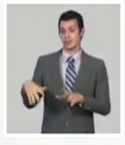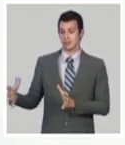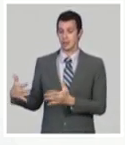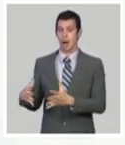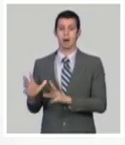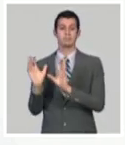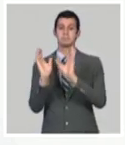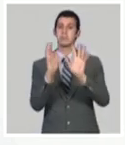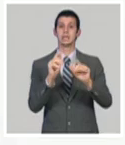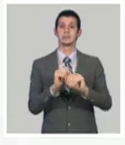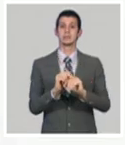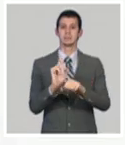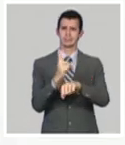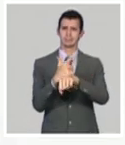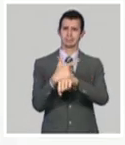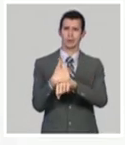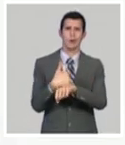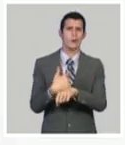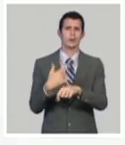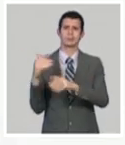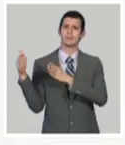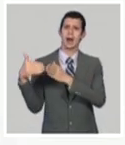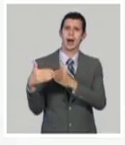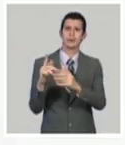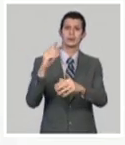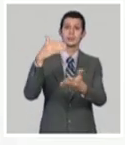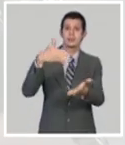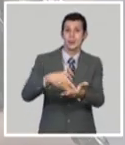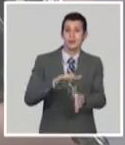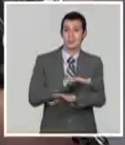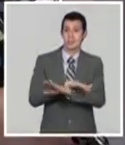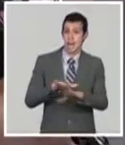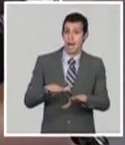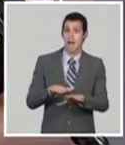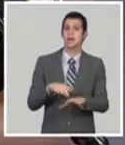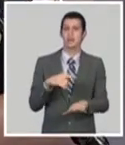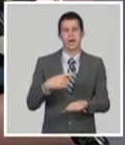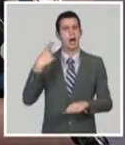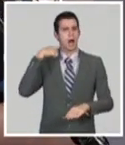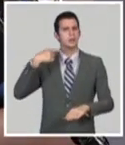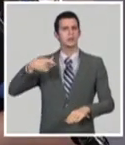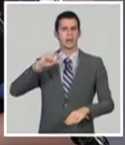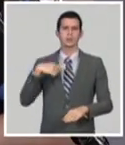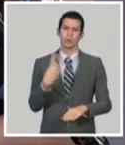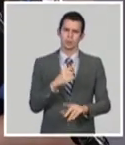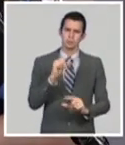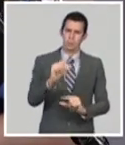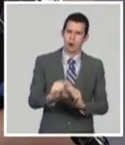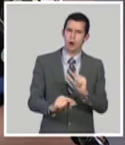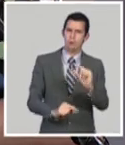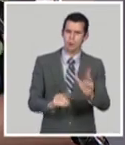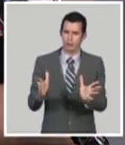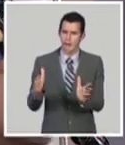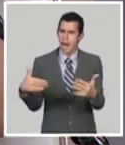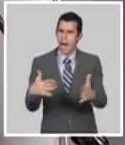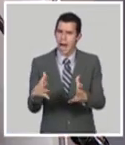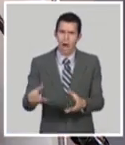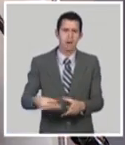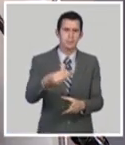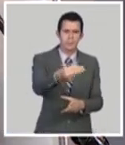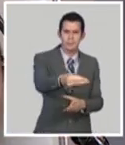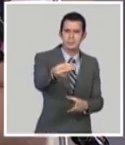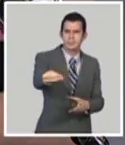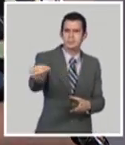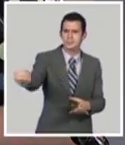despachadas por la aduana y por la empresa correspondiente posterior